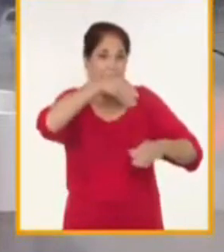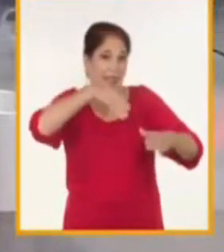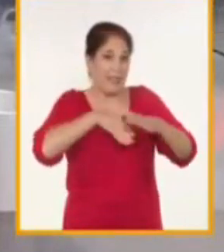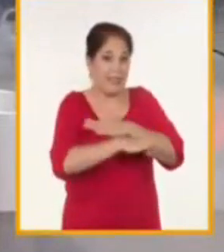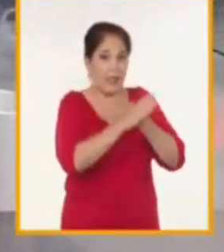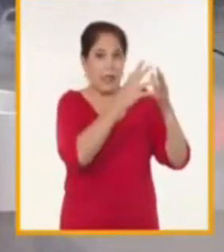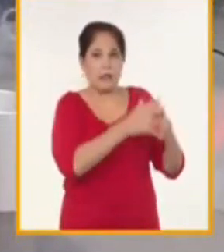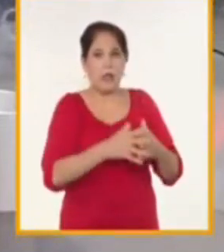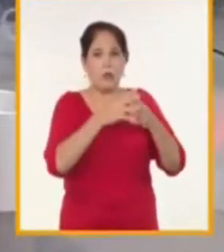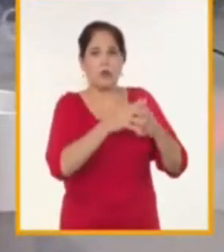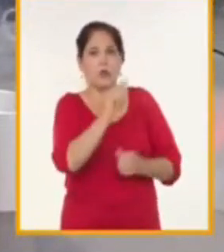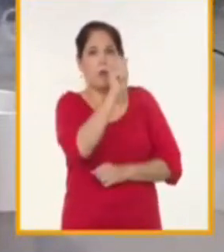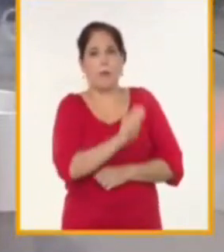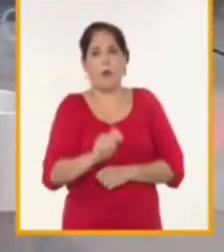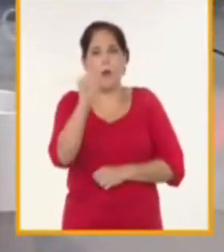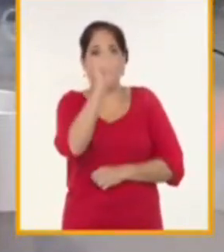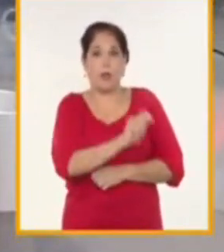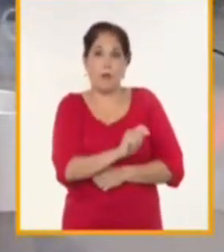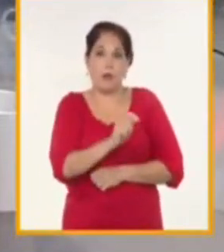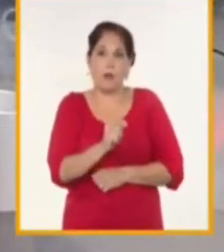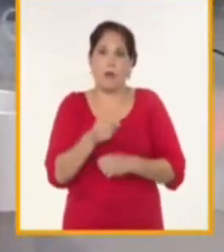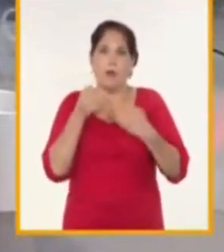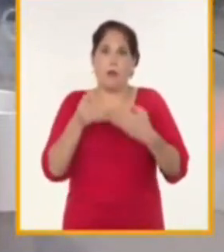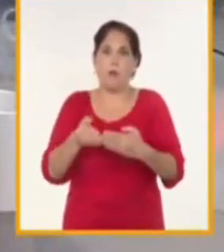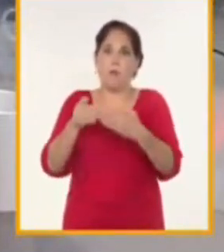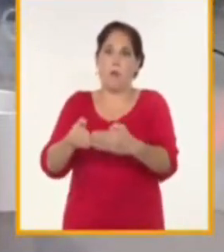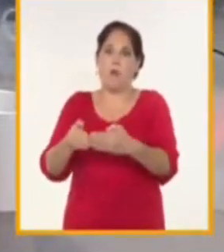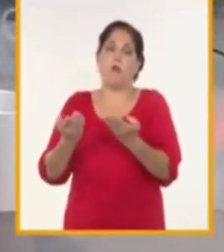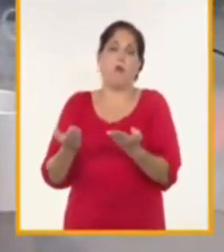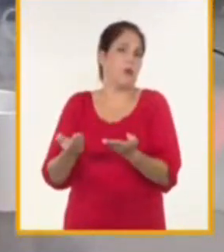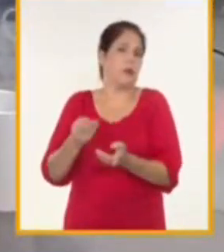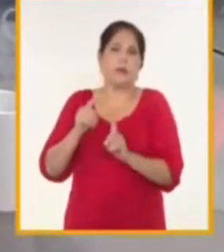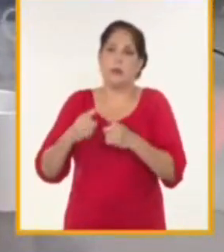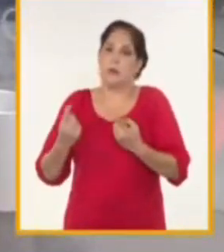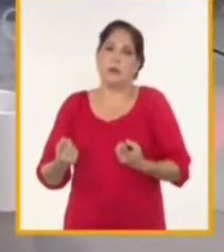eso es un desafío? Para cualquier naviera es un desafío y es